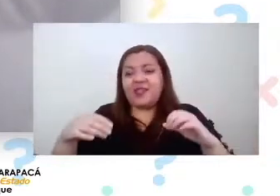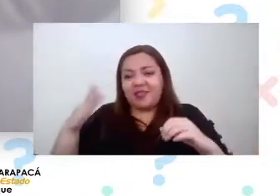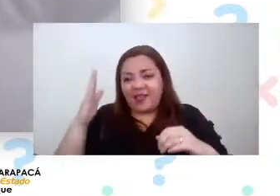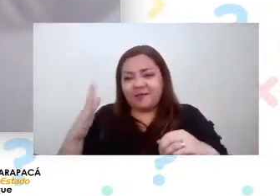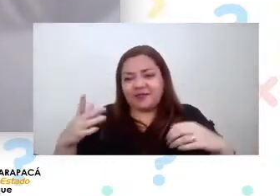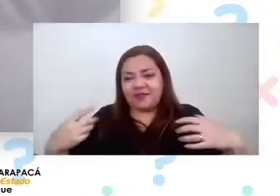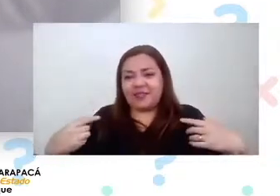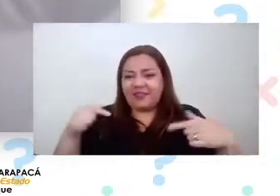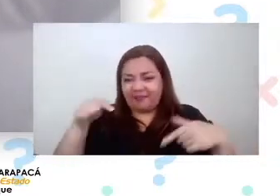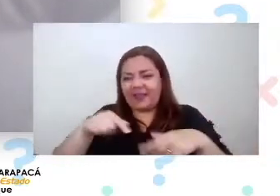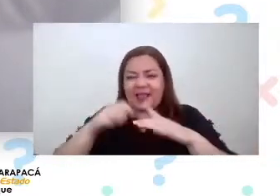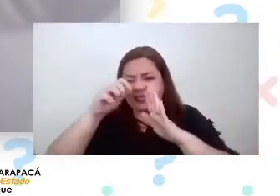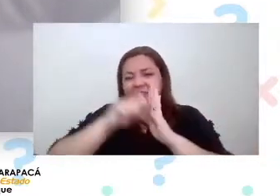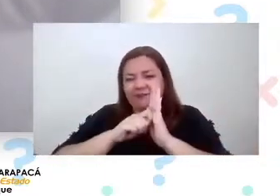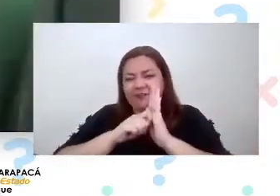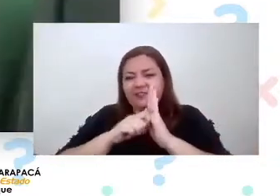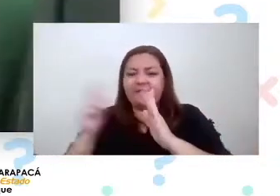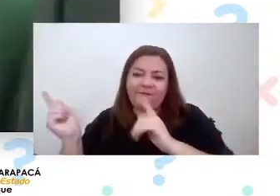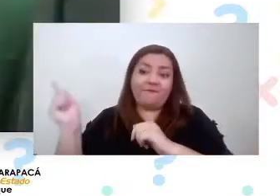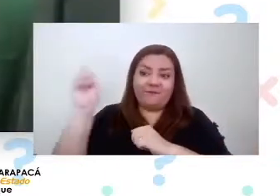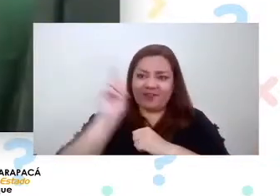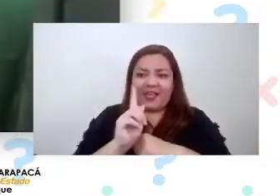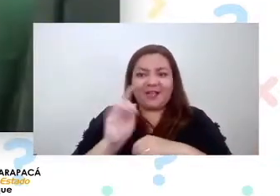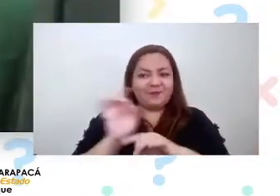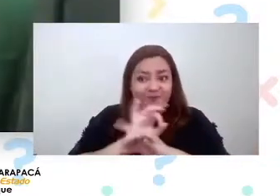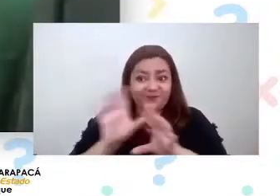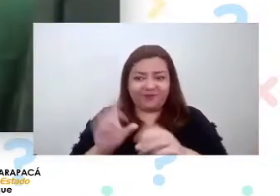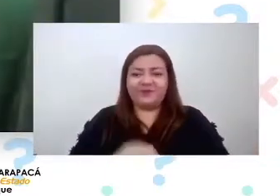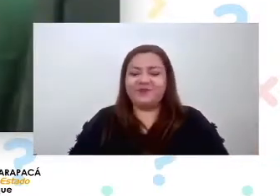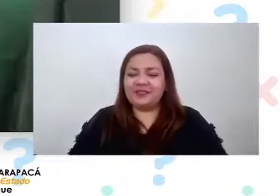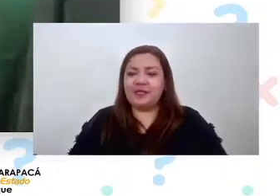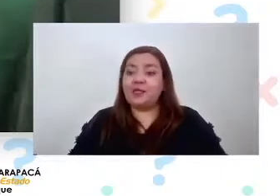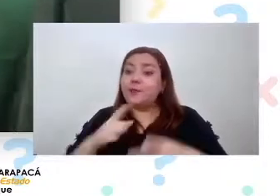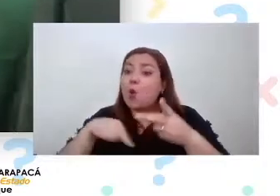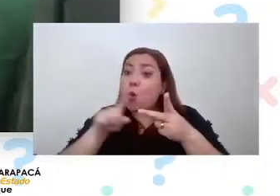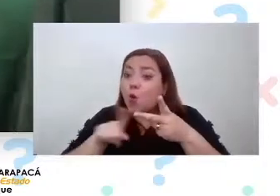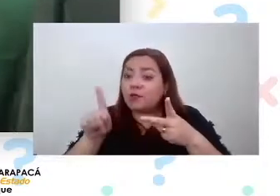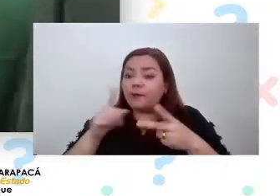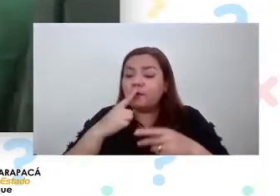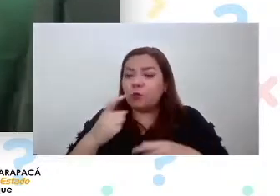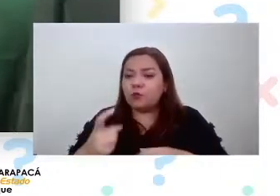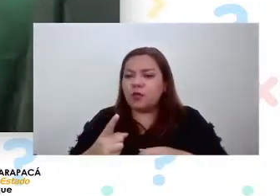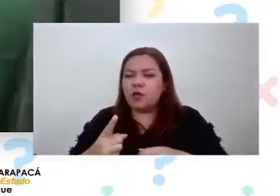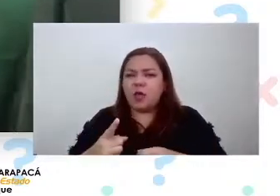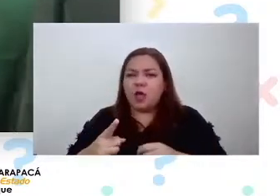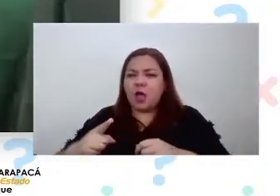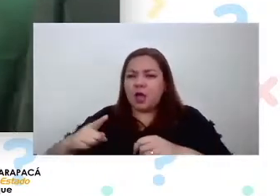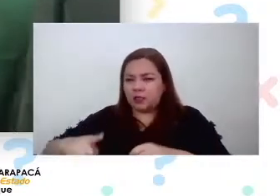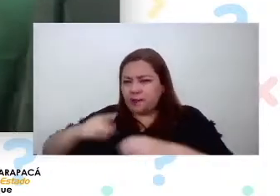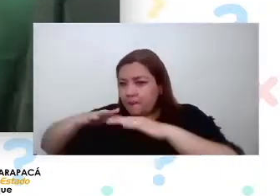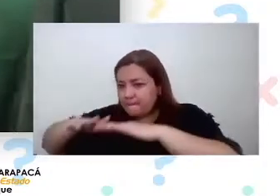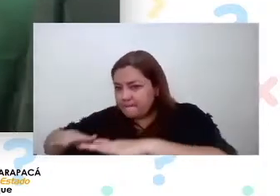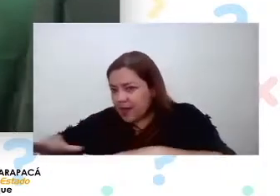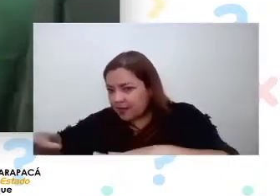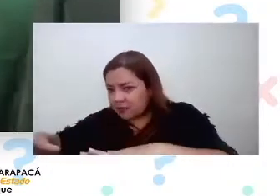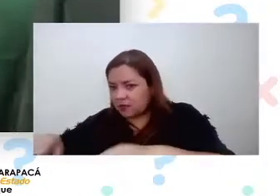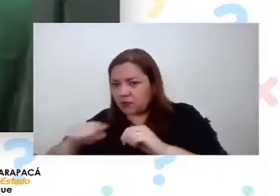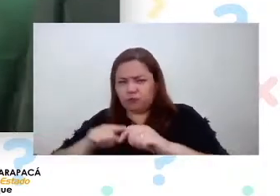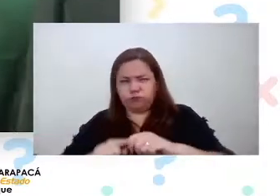vengan esas fechas ya ahí tenemos otra pregunta dice ¿a cuántos metros del nivel del mar está alto patache?